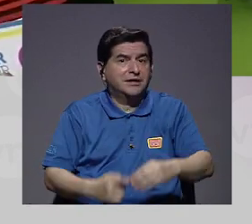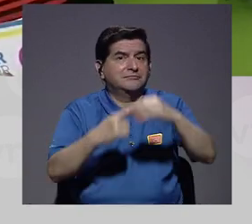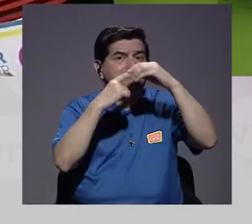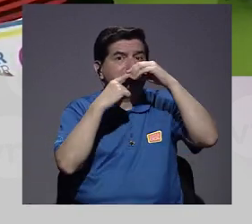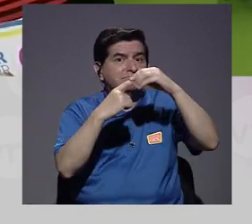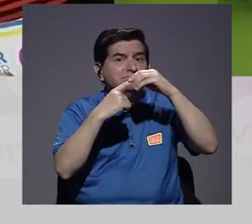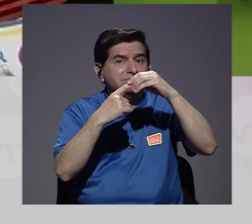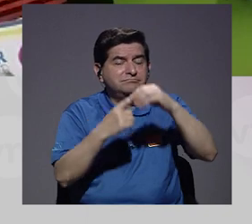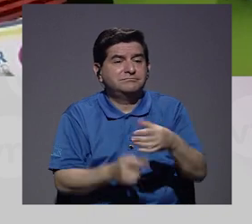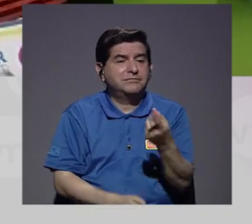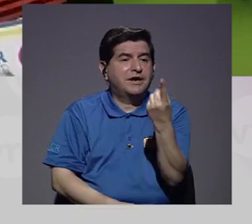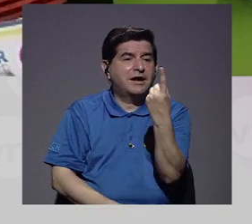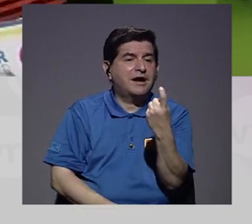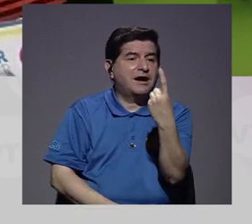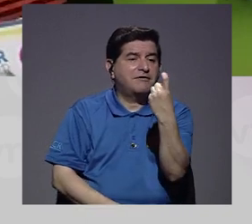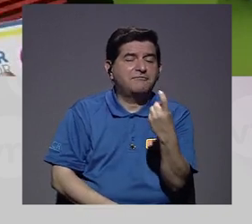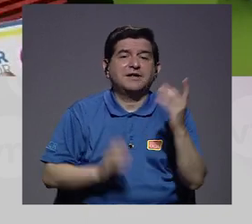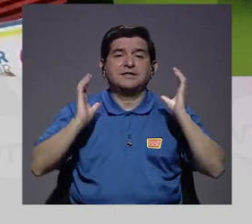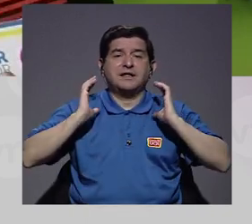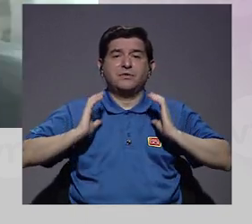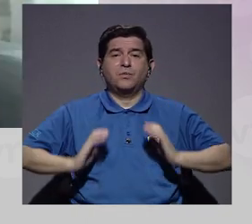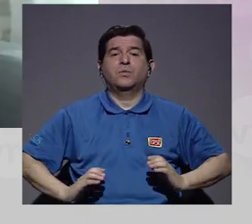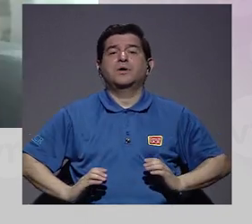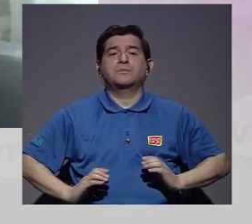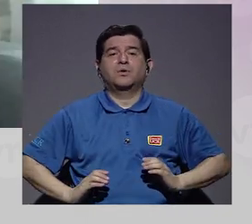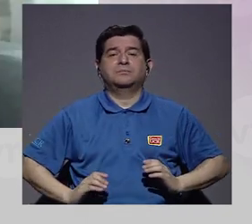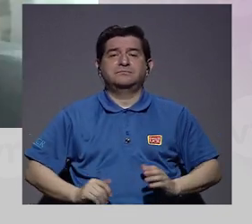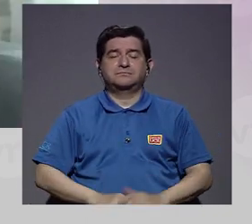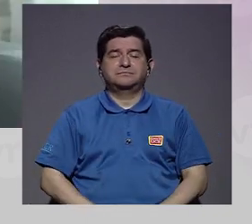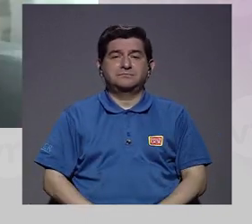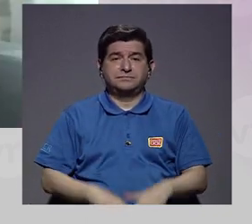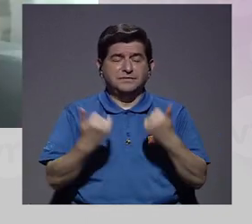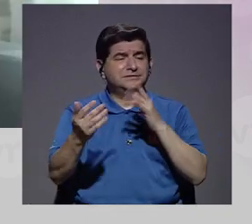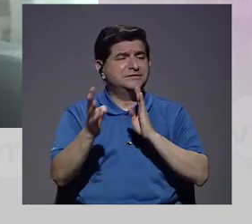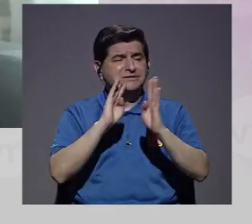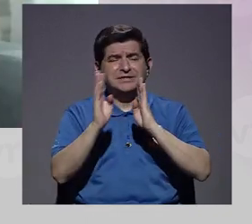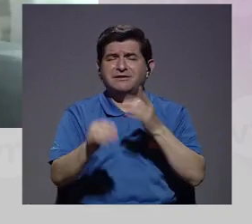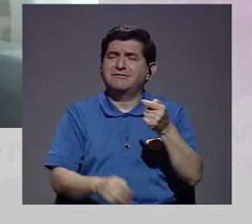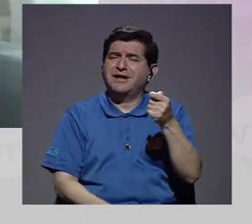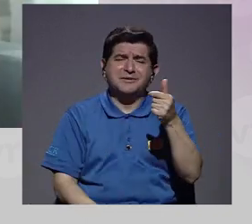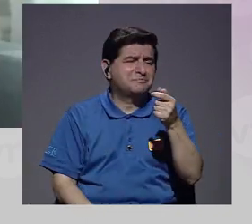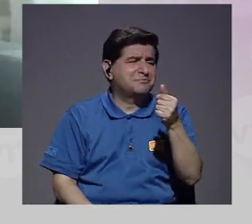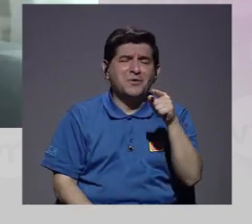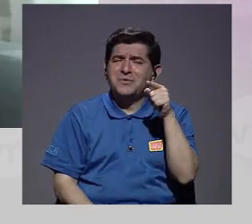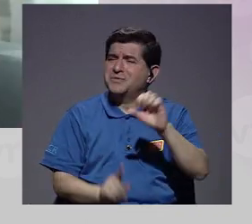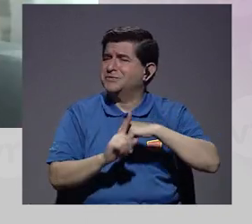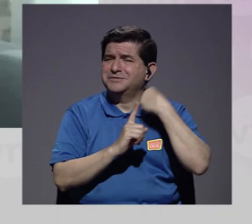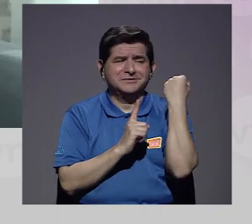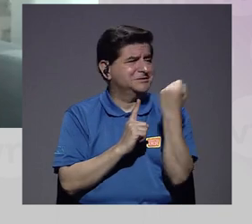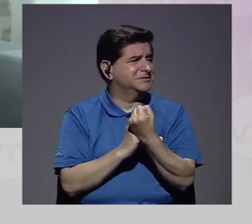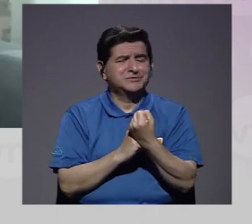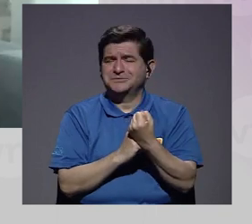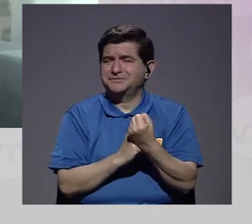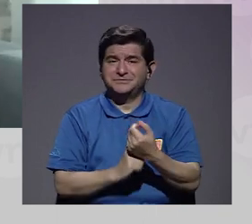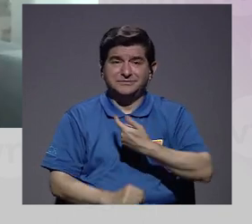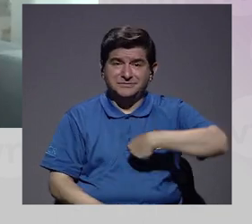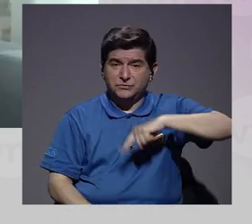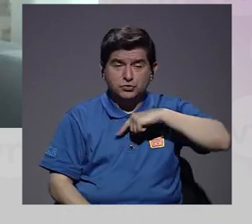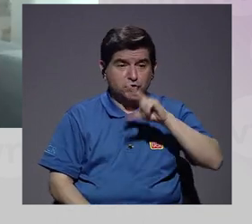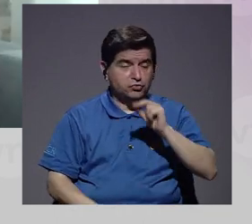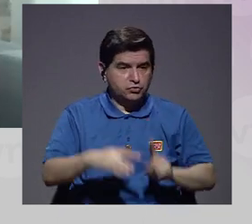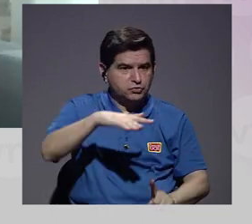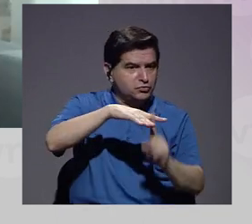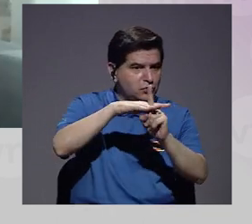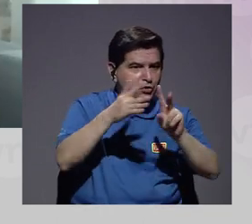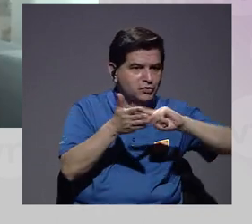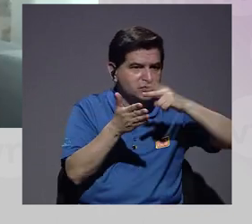principalmente por la ausencia de los cuerpos, ¿verdad? Y hemos hablado también muy poco de eso. O sea, no